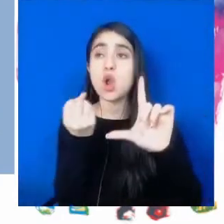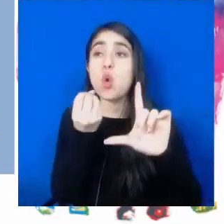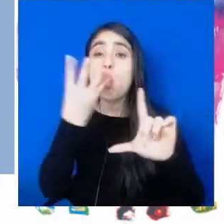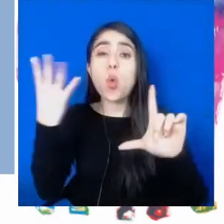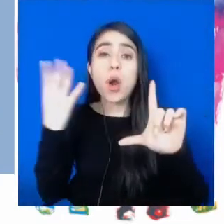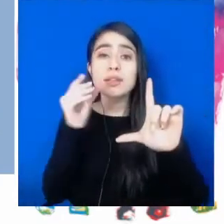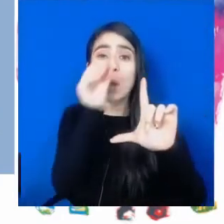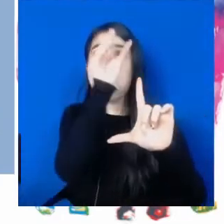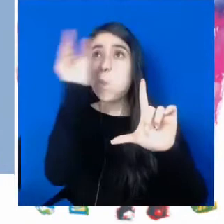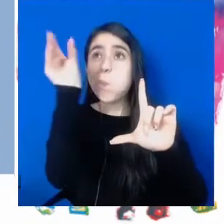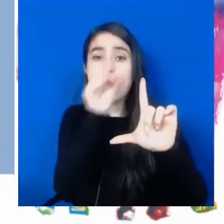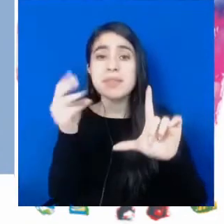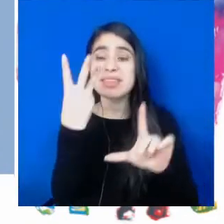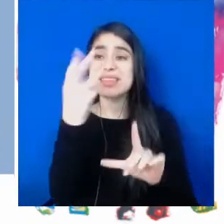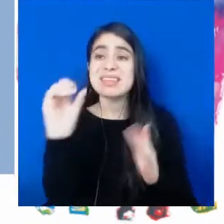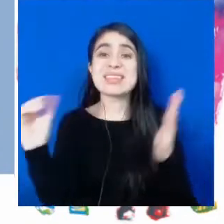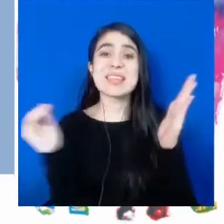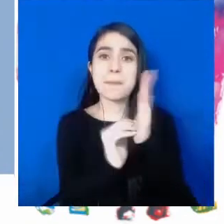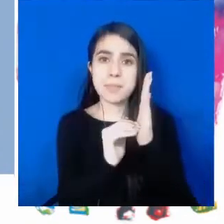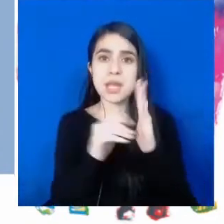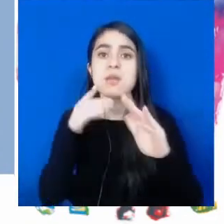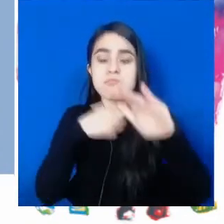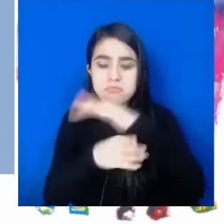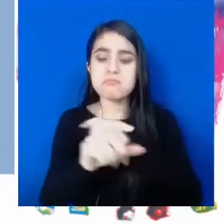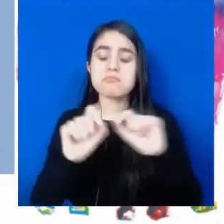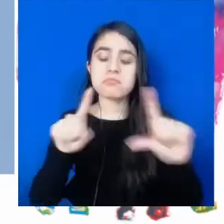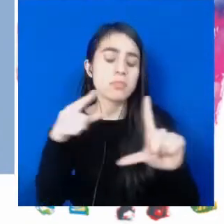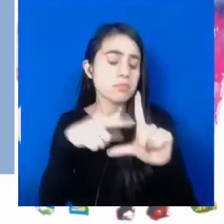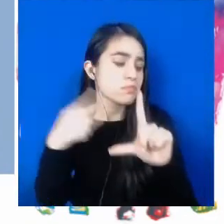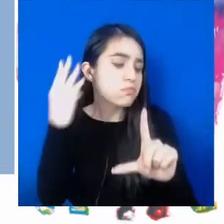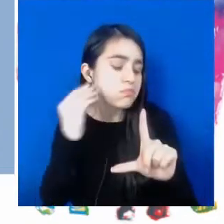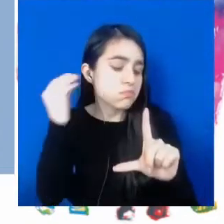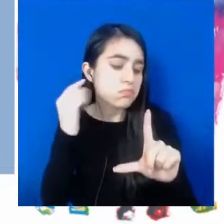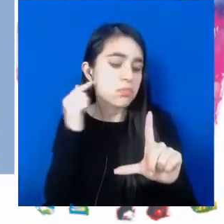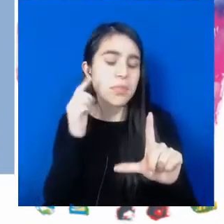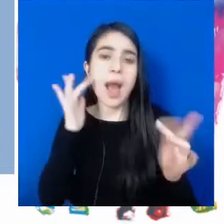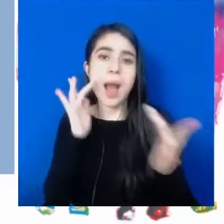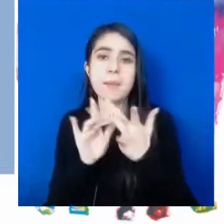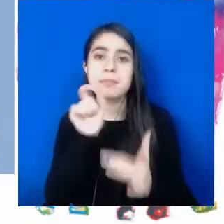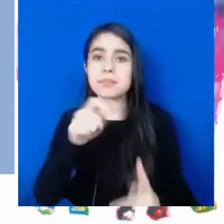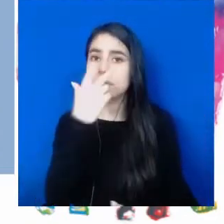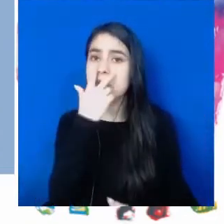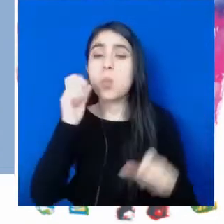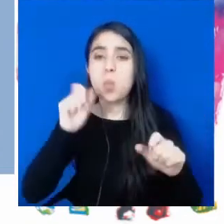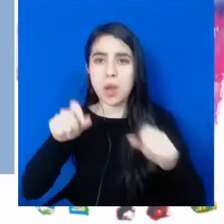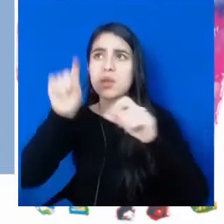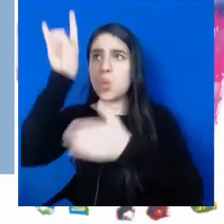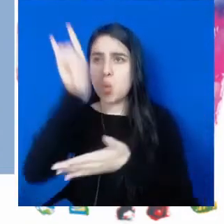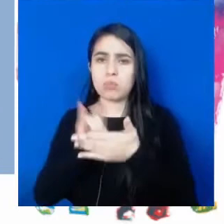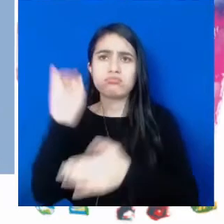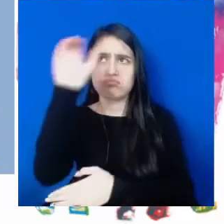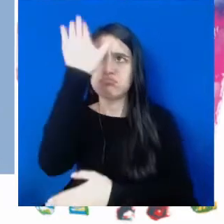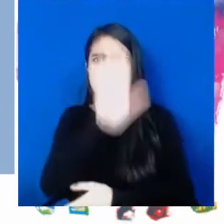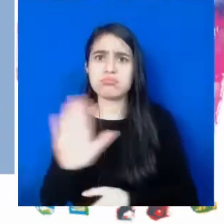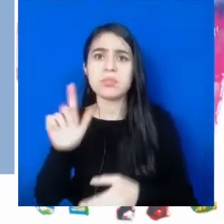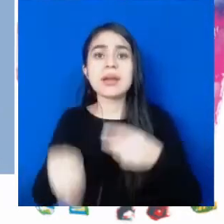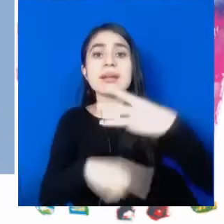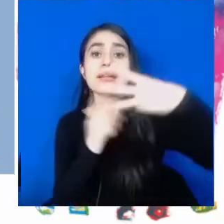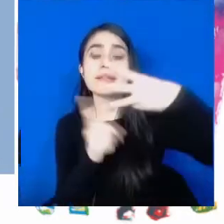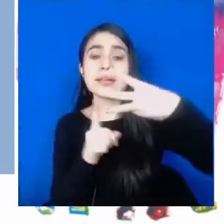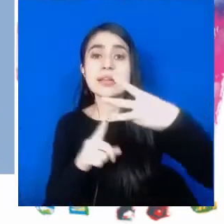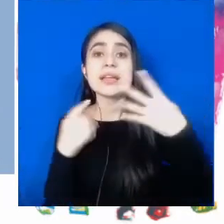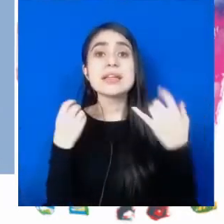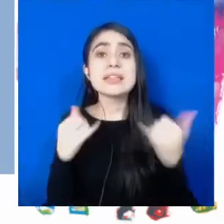para ciegos, que tiene 30.000 obras digitales accesibles para ciegos y las pueden descargar desde todo el país. Y en tercer lugar